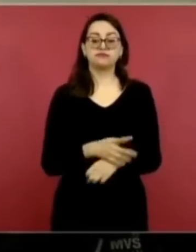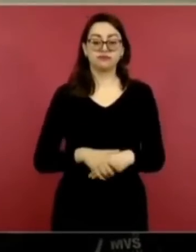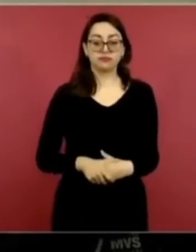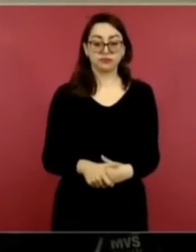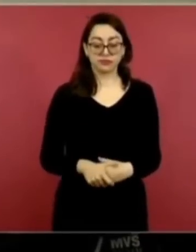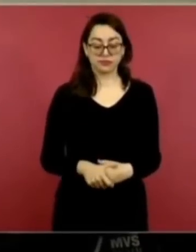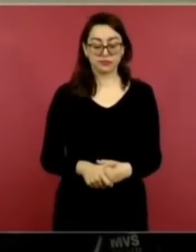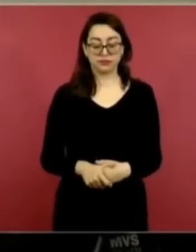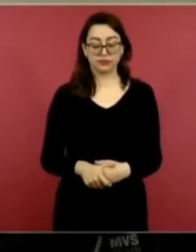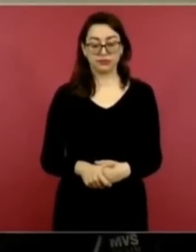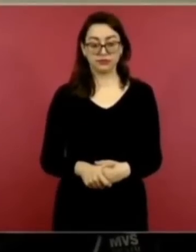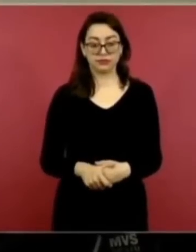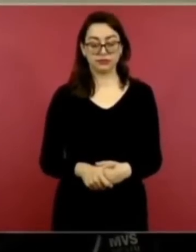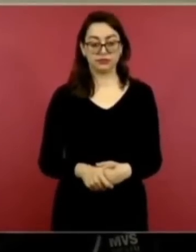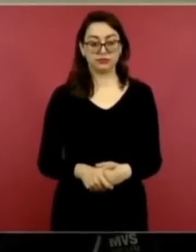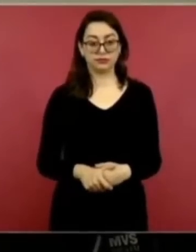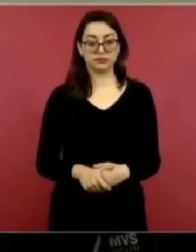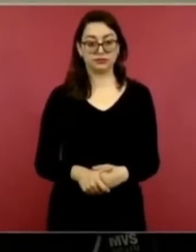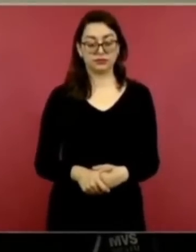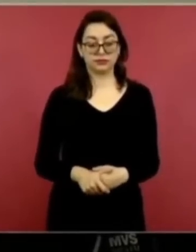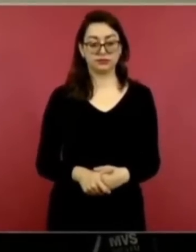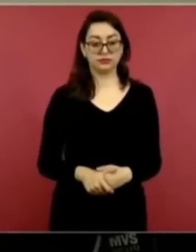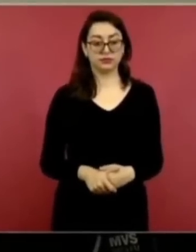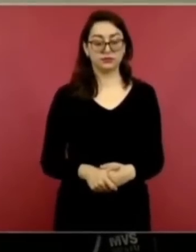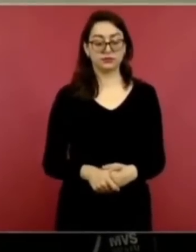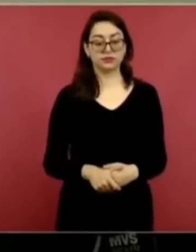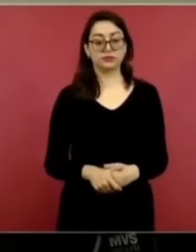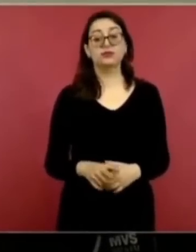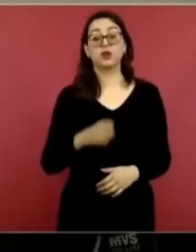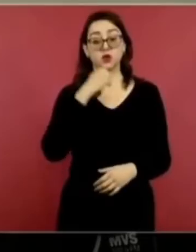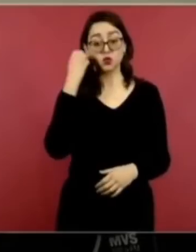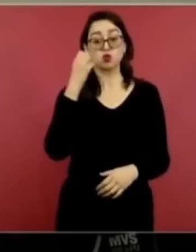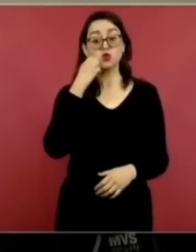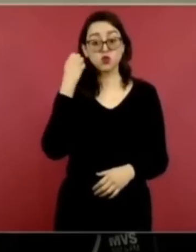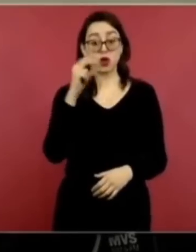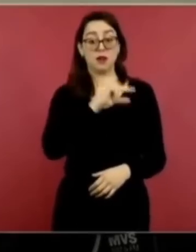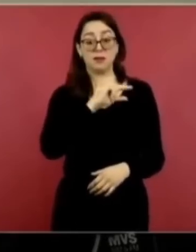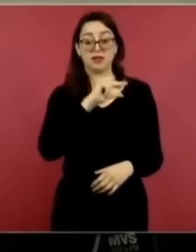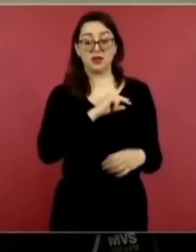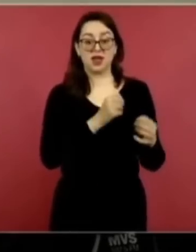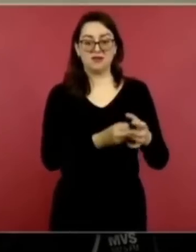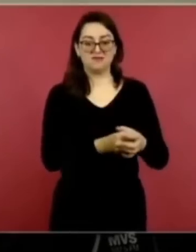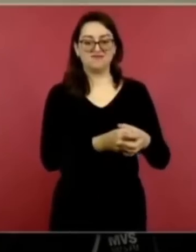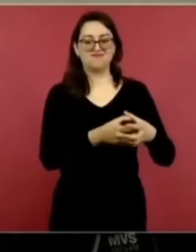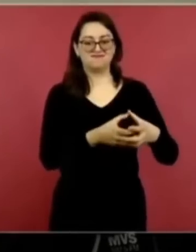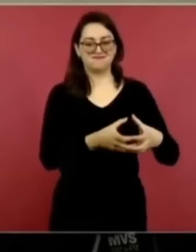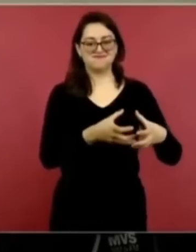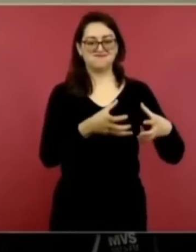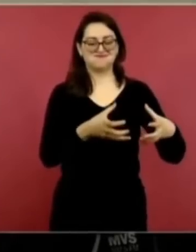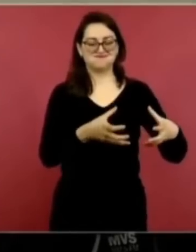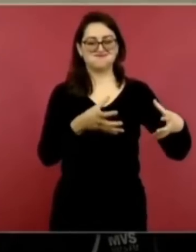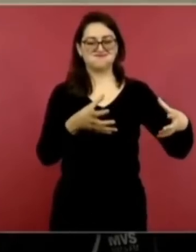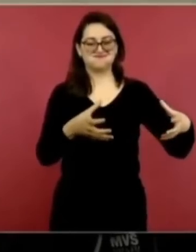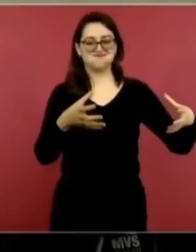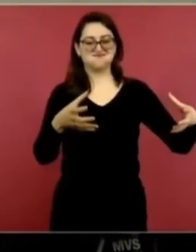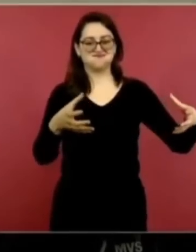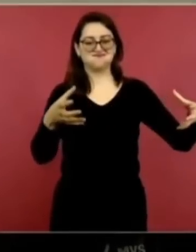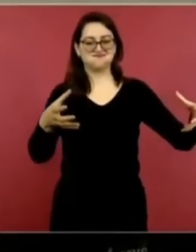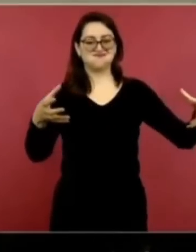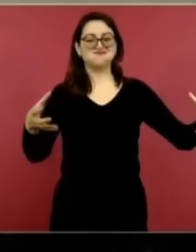aumentó la matrícula de las escuelas privadas. Al principio,